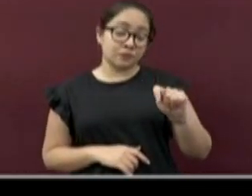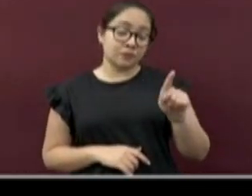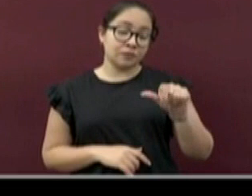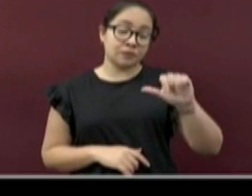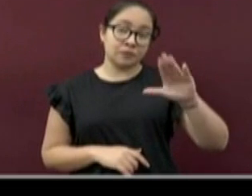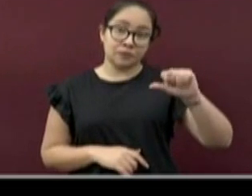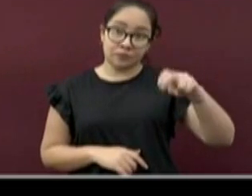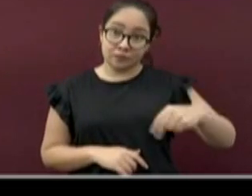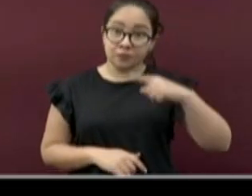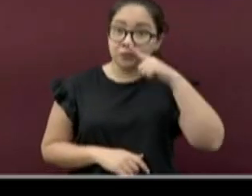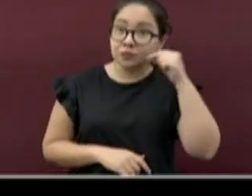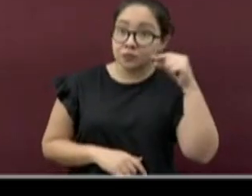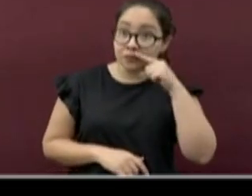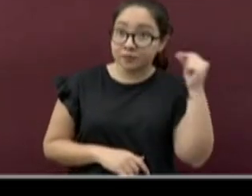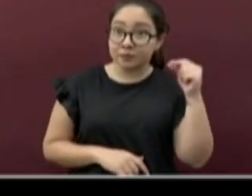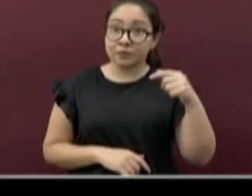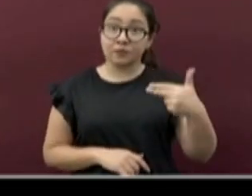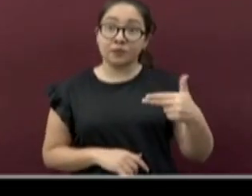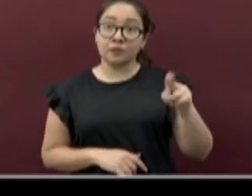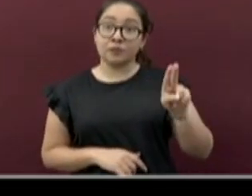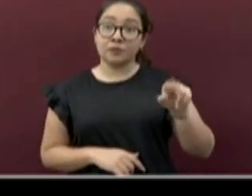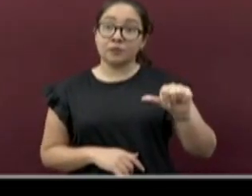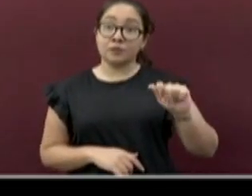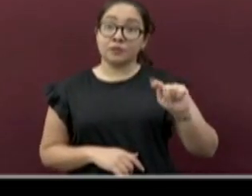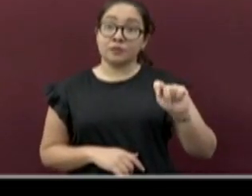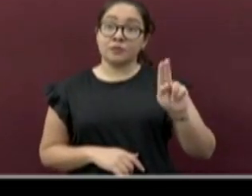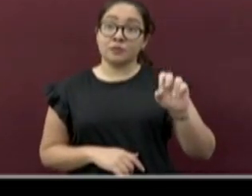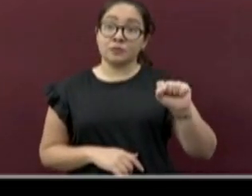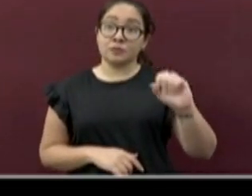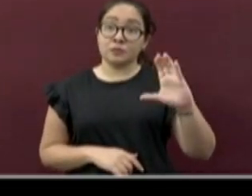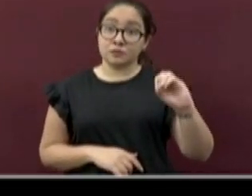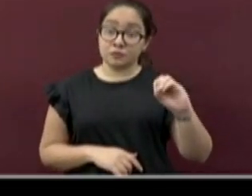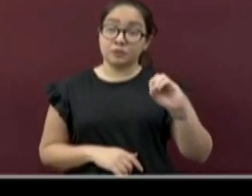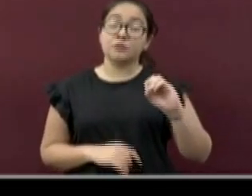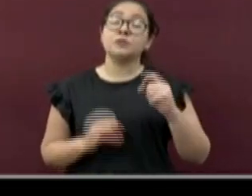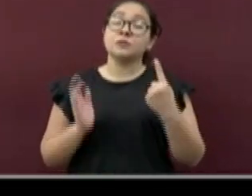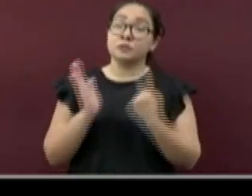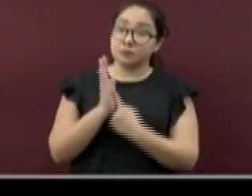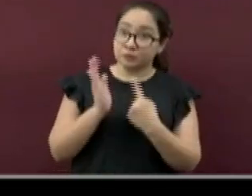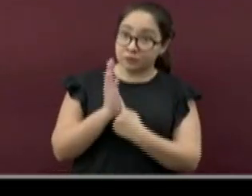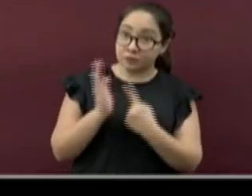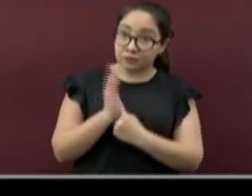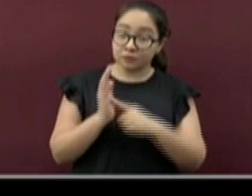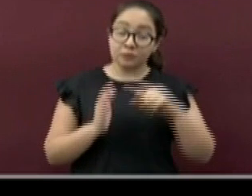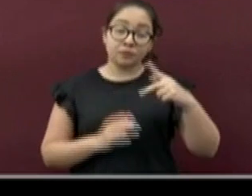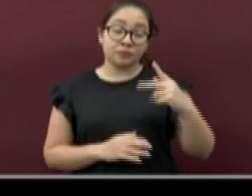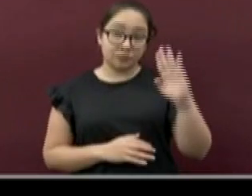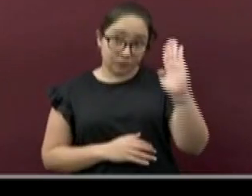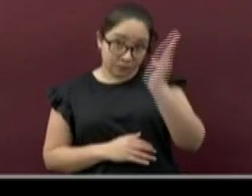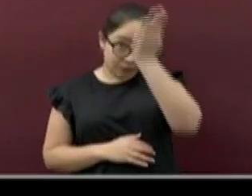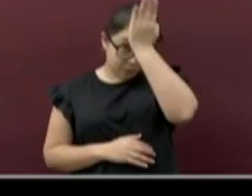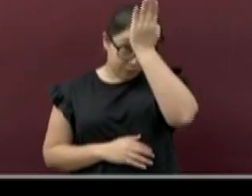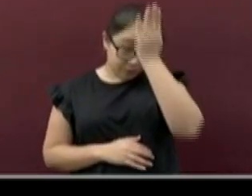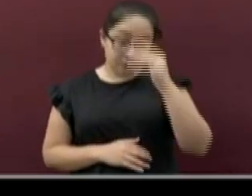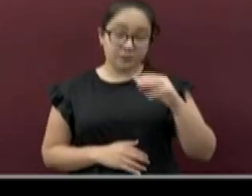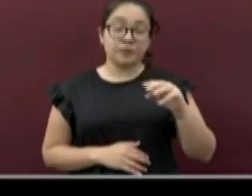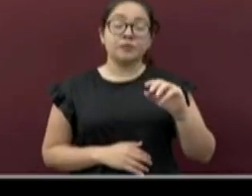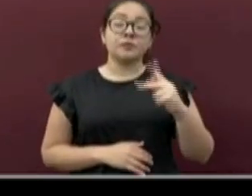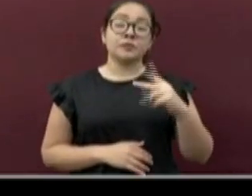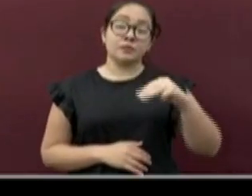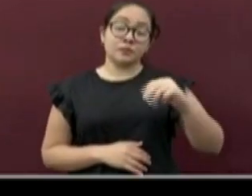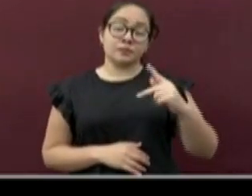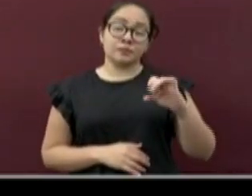Zapata y Huatusco. De igual manera, Papantla, Paso de Ovejas, Paso del Macho, San Andrés